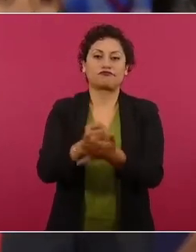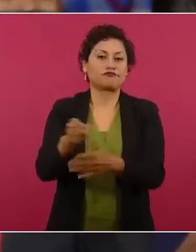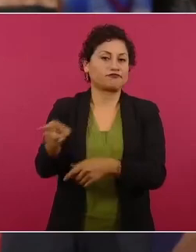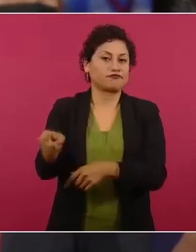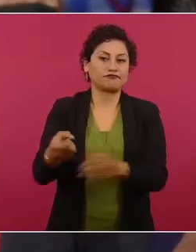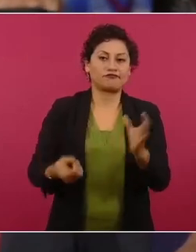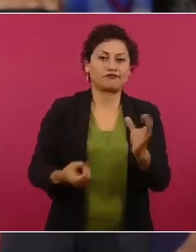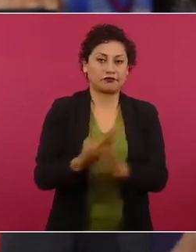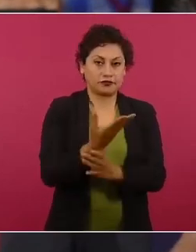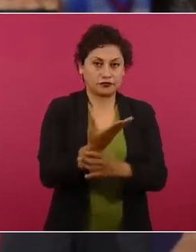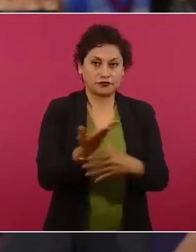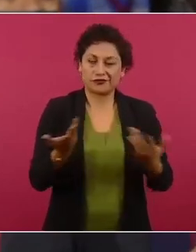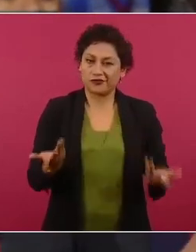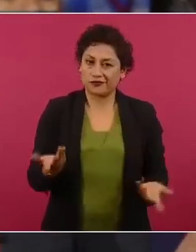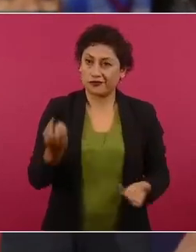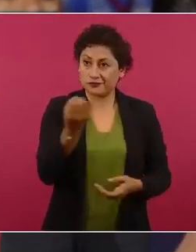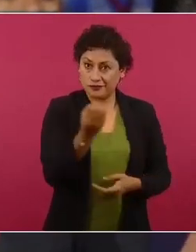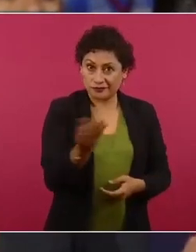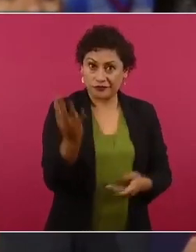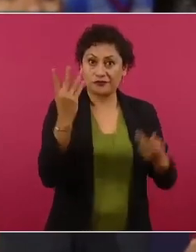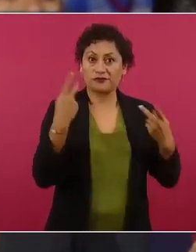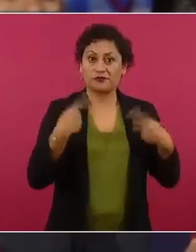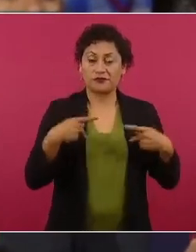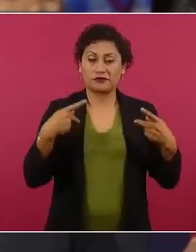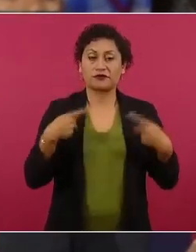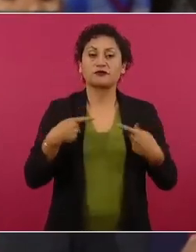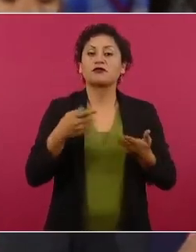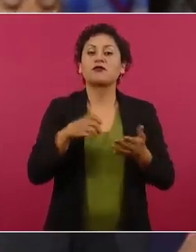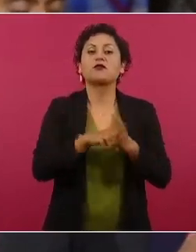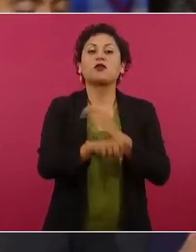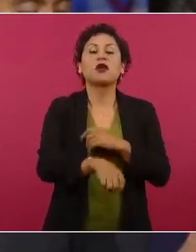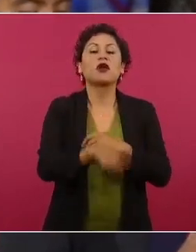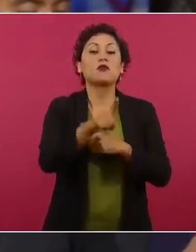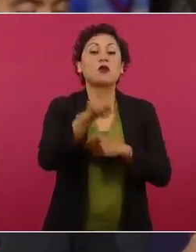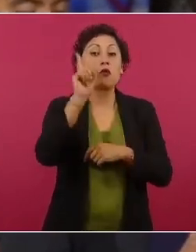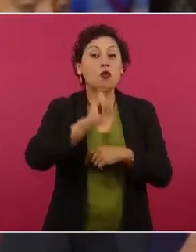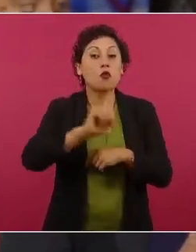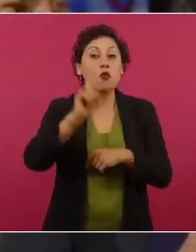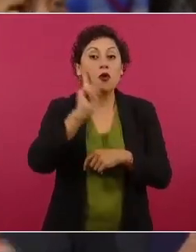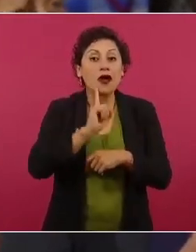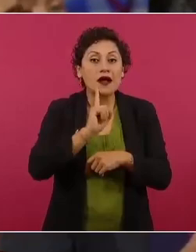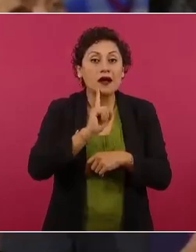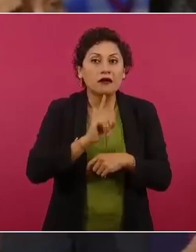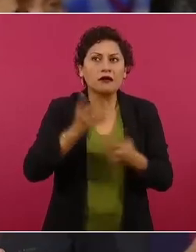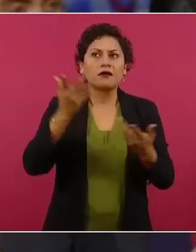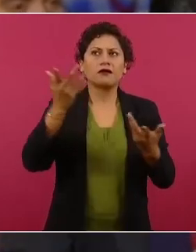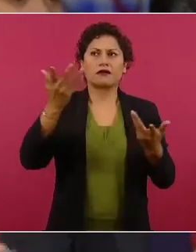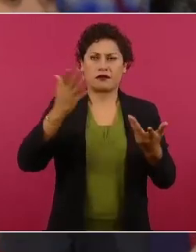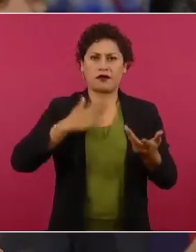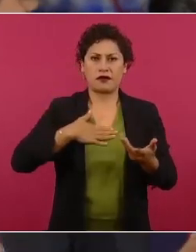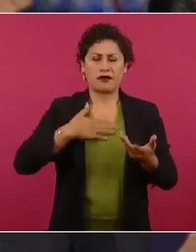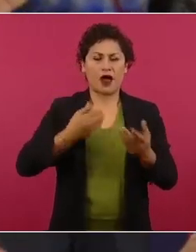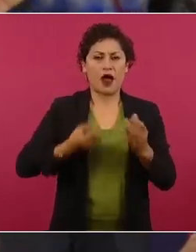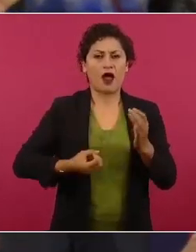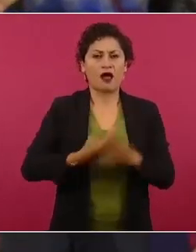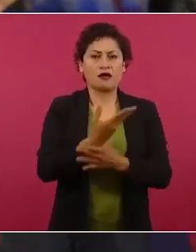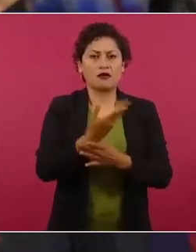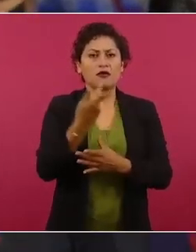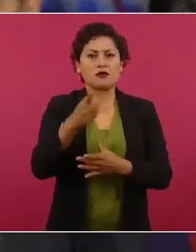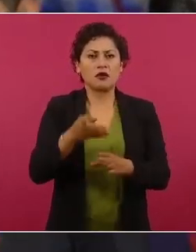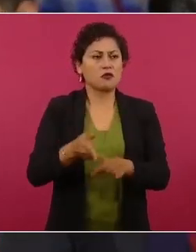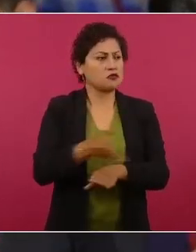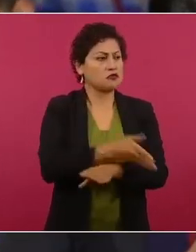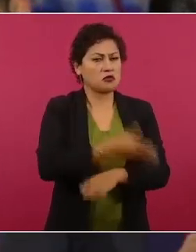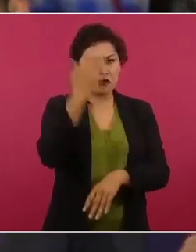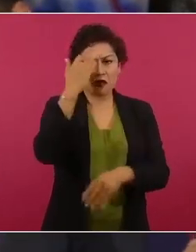a ellos, ¿qué se les dice? A ellas, sobre todo mujeres, han dicho, bueno, ¿quién les va a recuperar los años perdidos en las cárceles? Pues precisamente